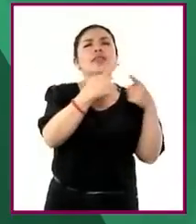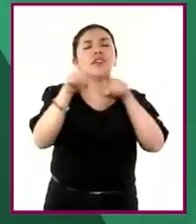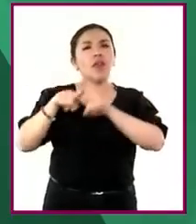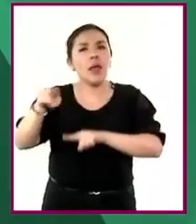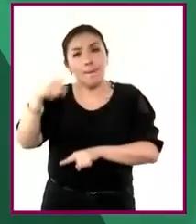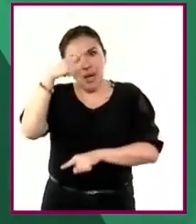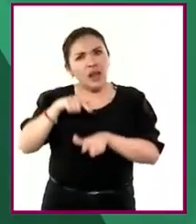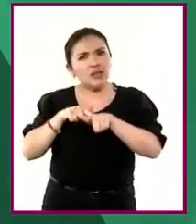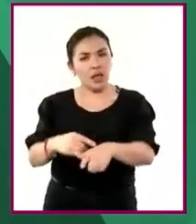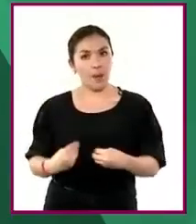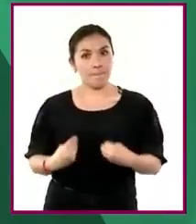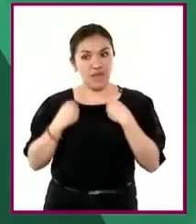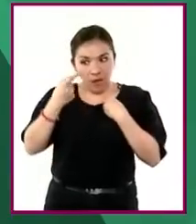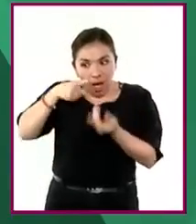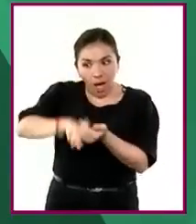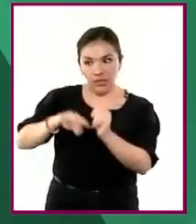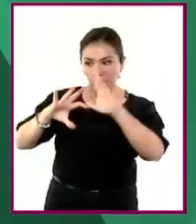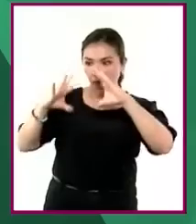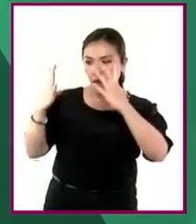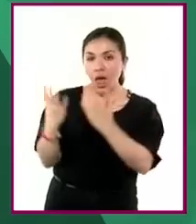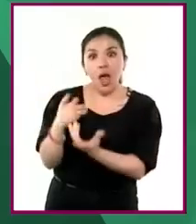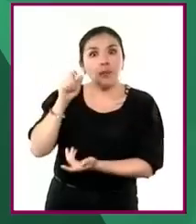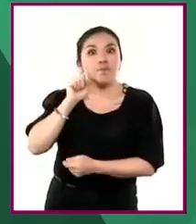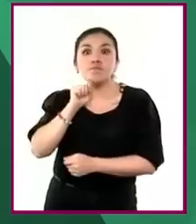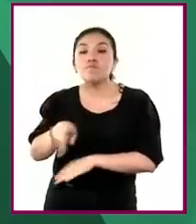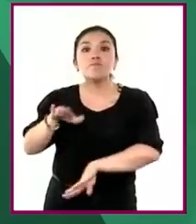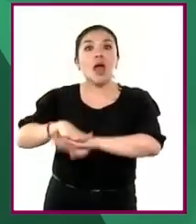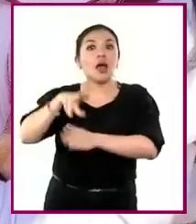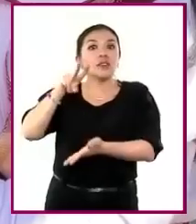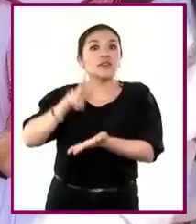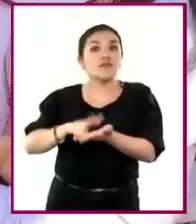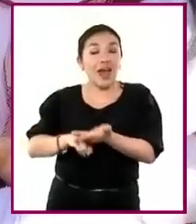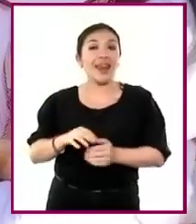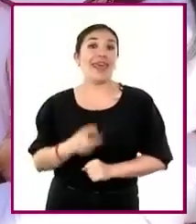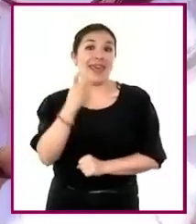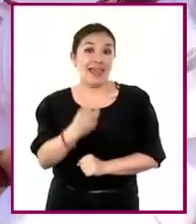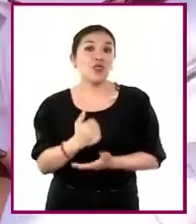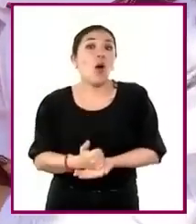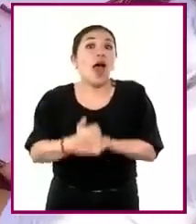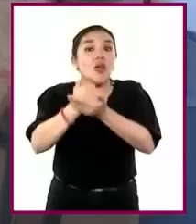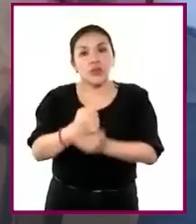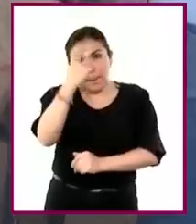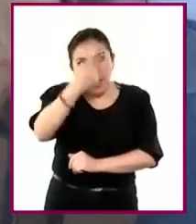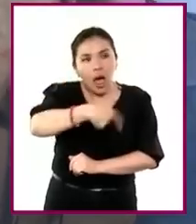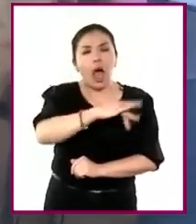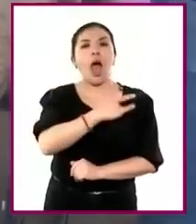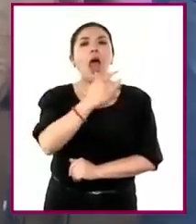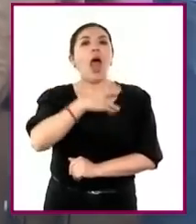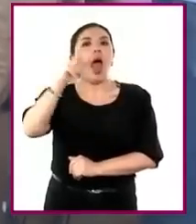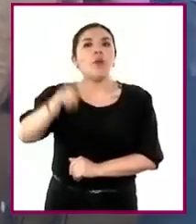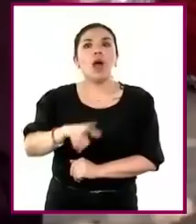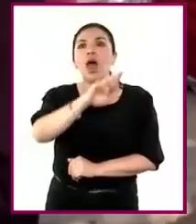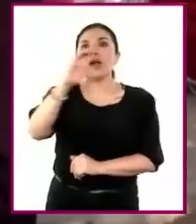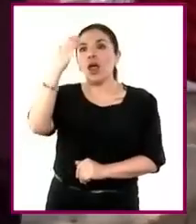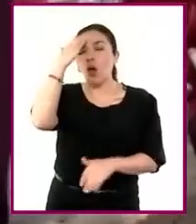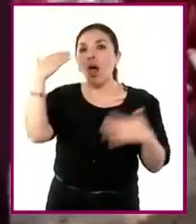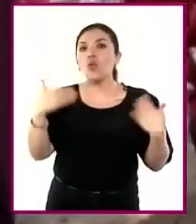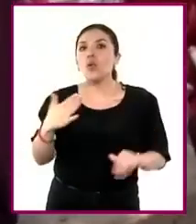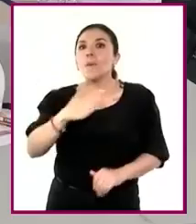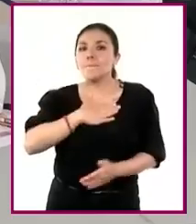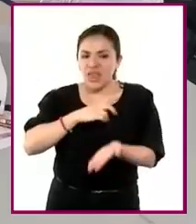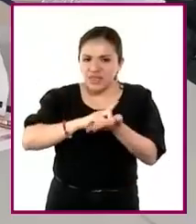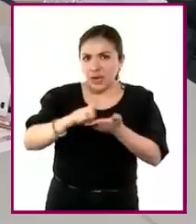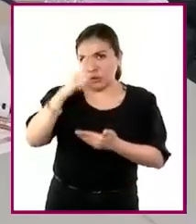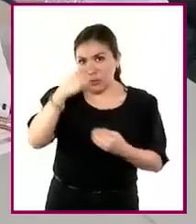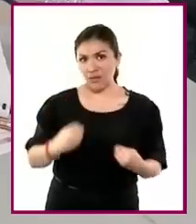cómo sustentan la vida en la tierra y su valor intrínseco. Esto contribuirá a que reconozcan y ejercen su